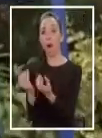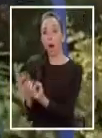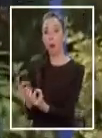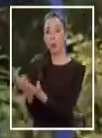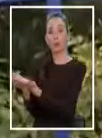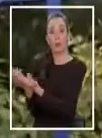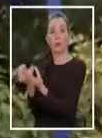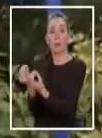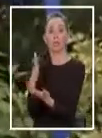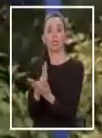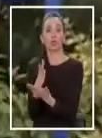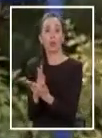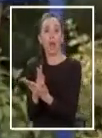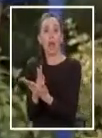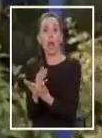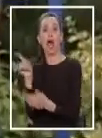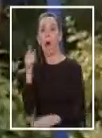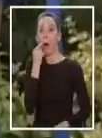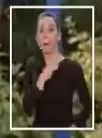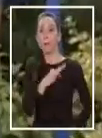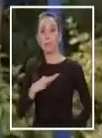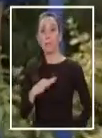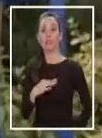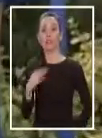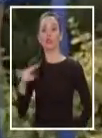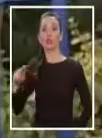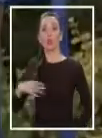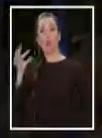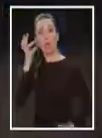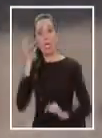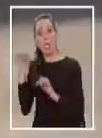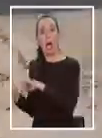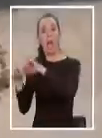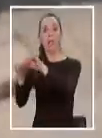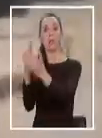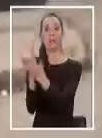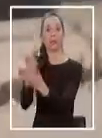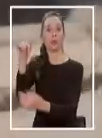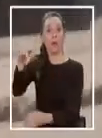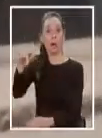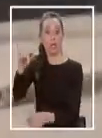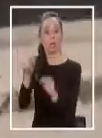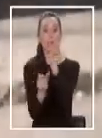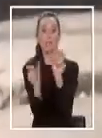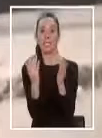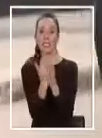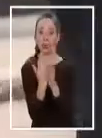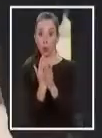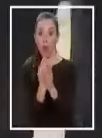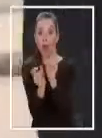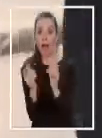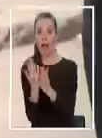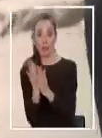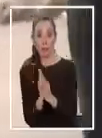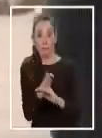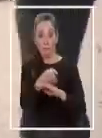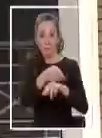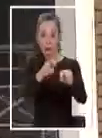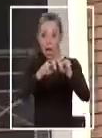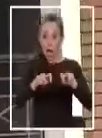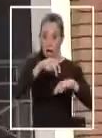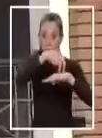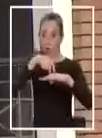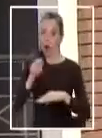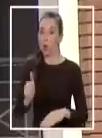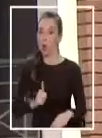lo que ha ocurrido en el colegio donde el ministro manda a sus hijas. Los colegios con clases presenciales deben seguir